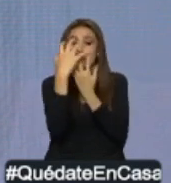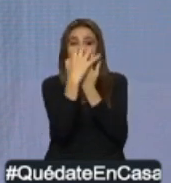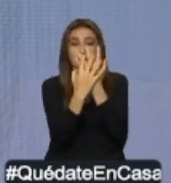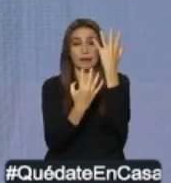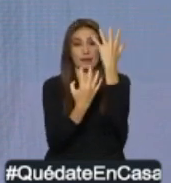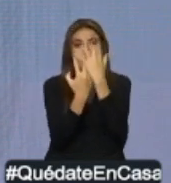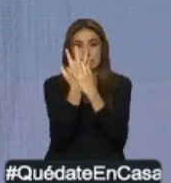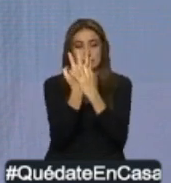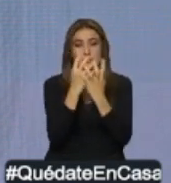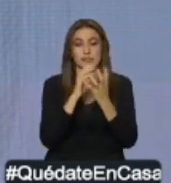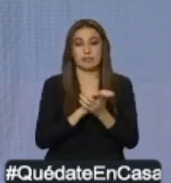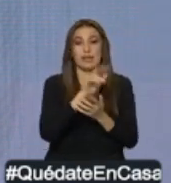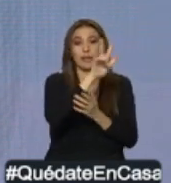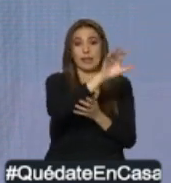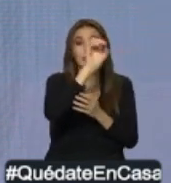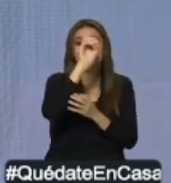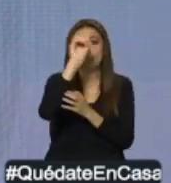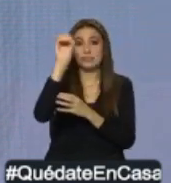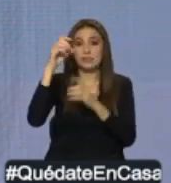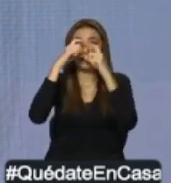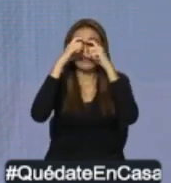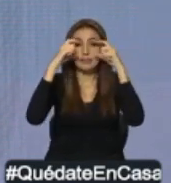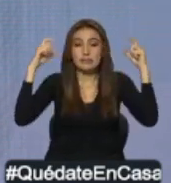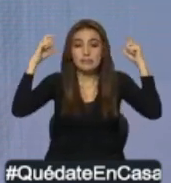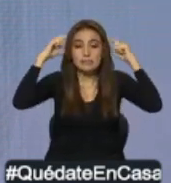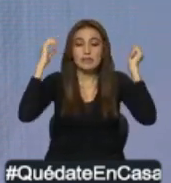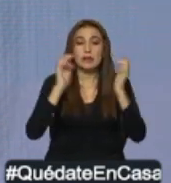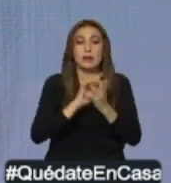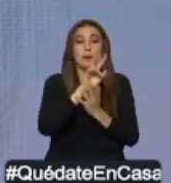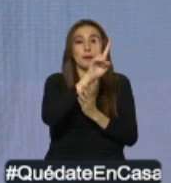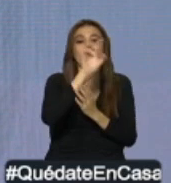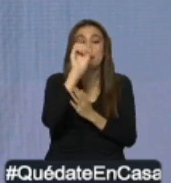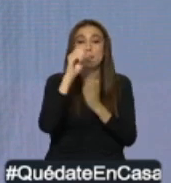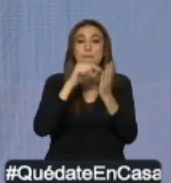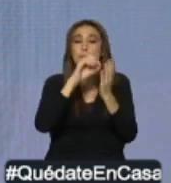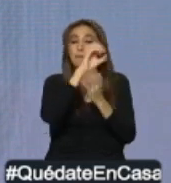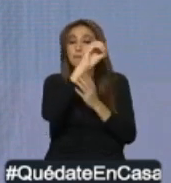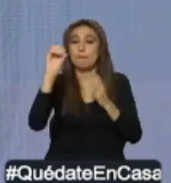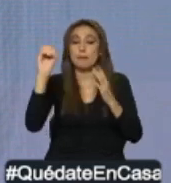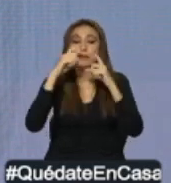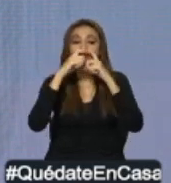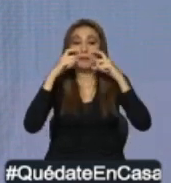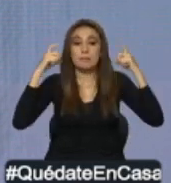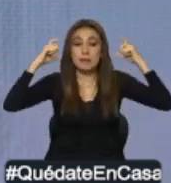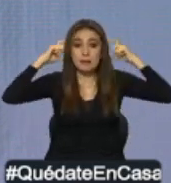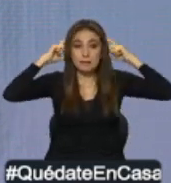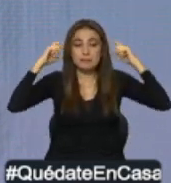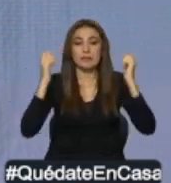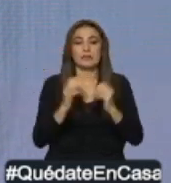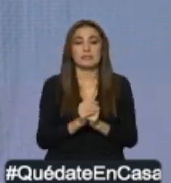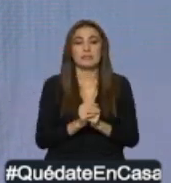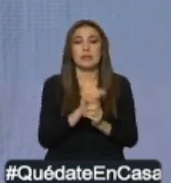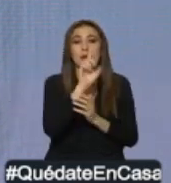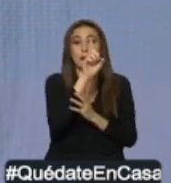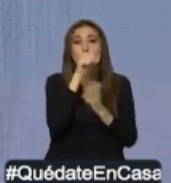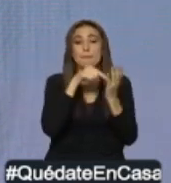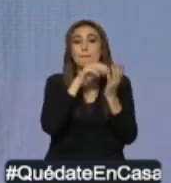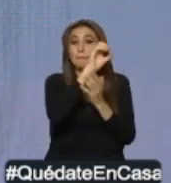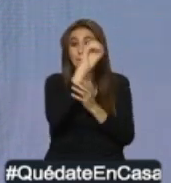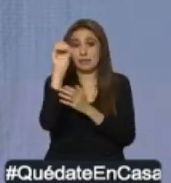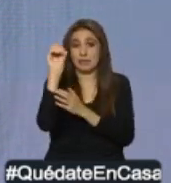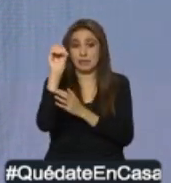nitrilo, 300 gafas de protección, 20 mil máscaras quirúrgicas, mil mascarillas tipo